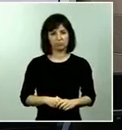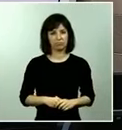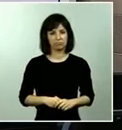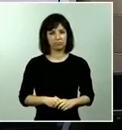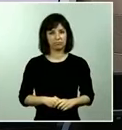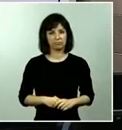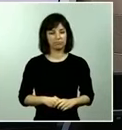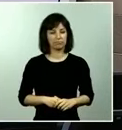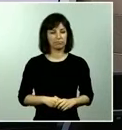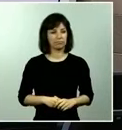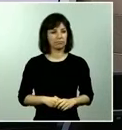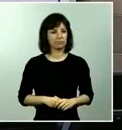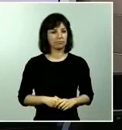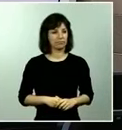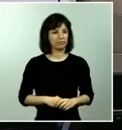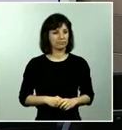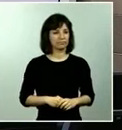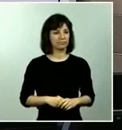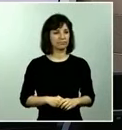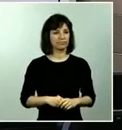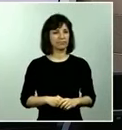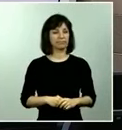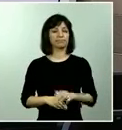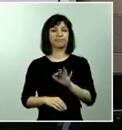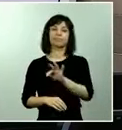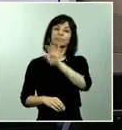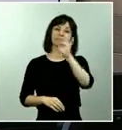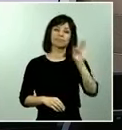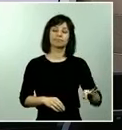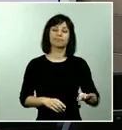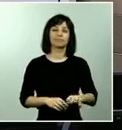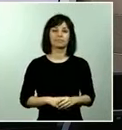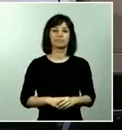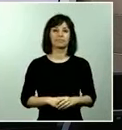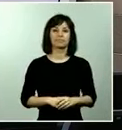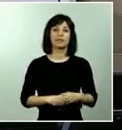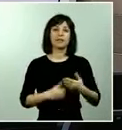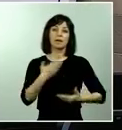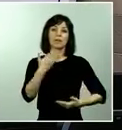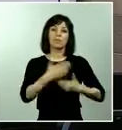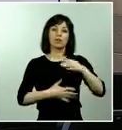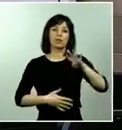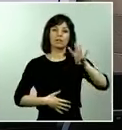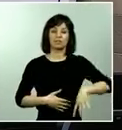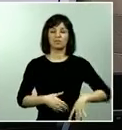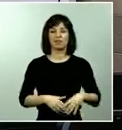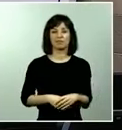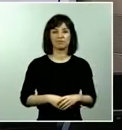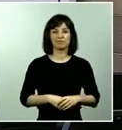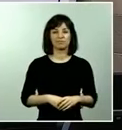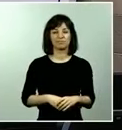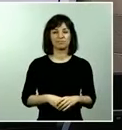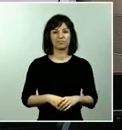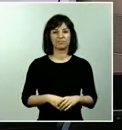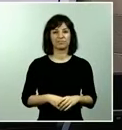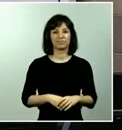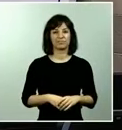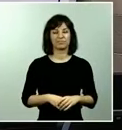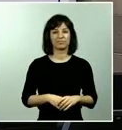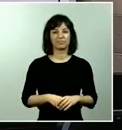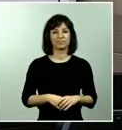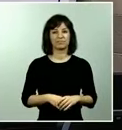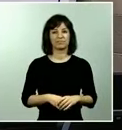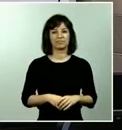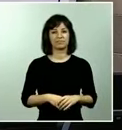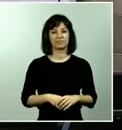pasamos al siguiente medio de comunicación es el periódico de Cataluña adelante el periódico buenas tardes